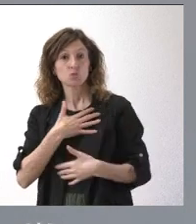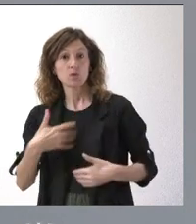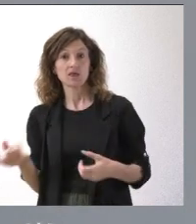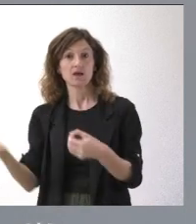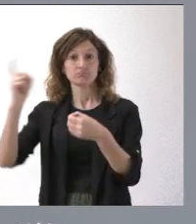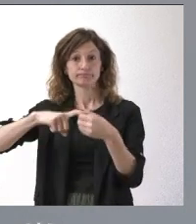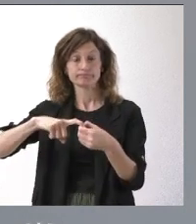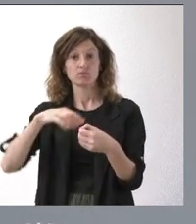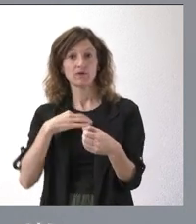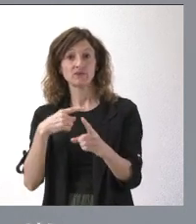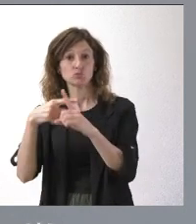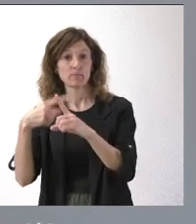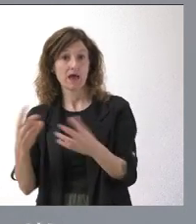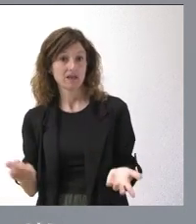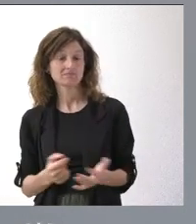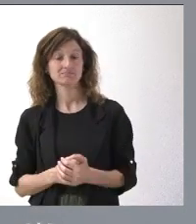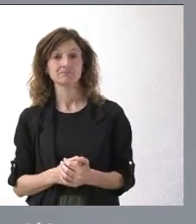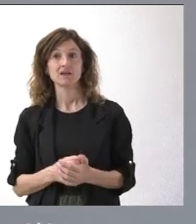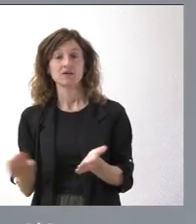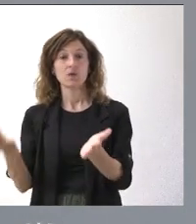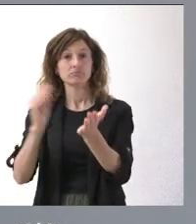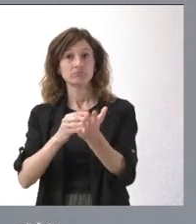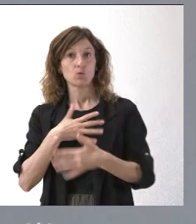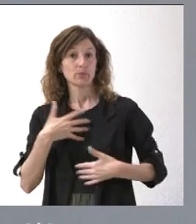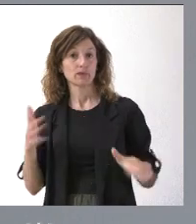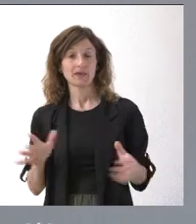sumar, se pueda incorporar al mismo.